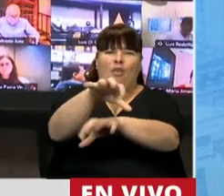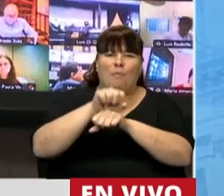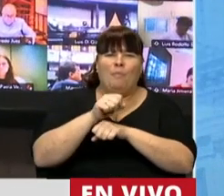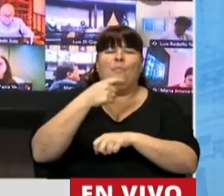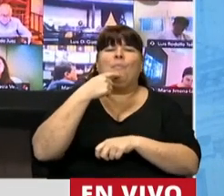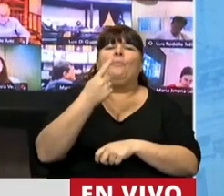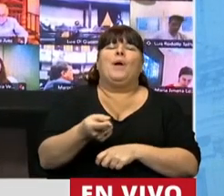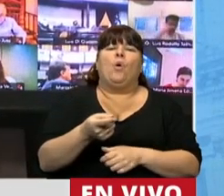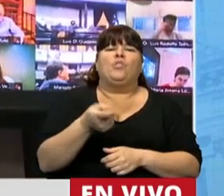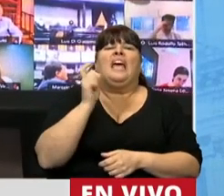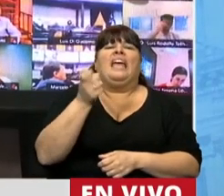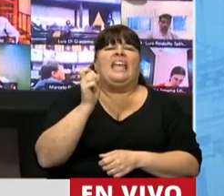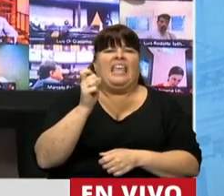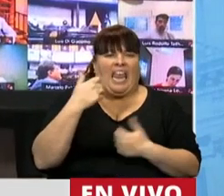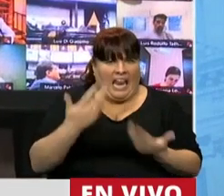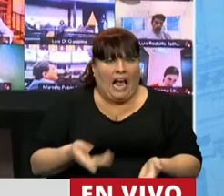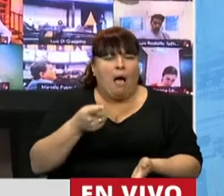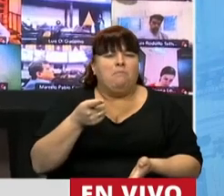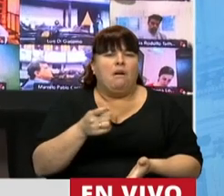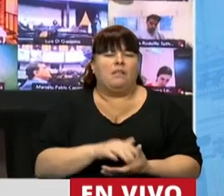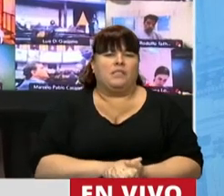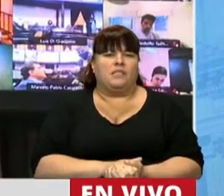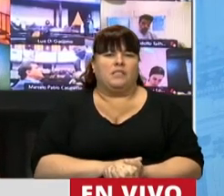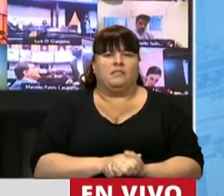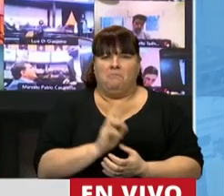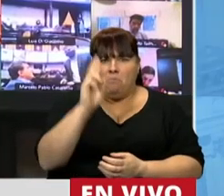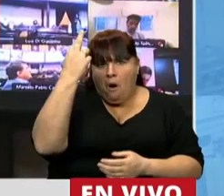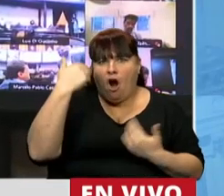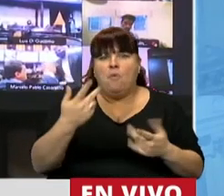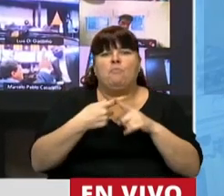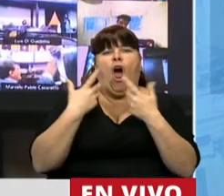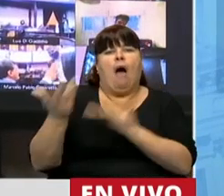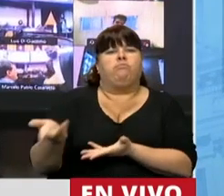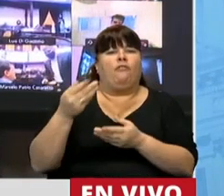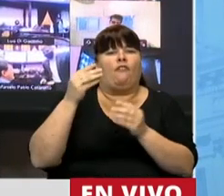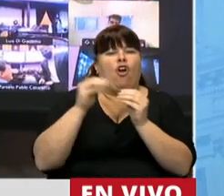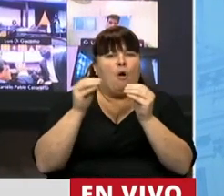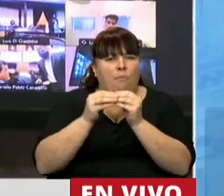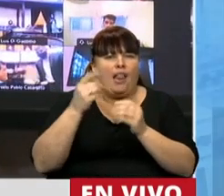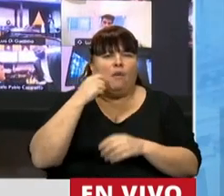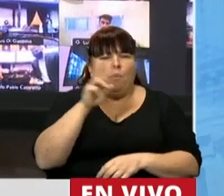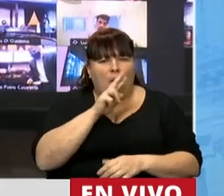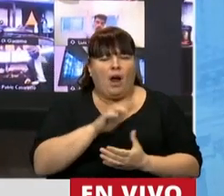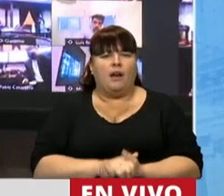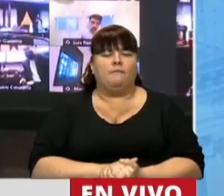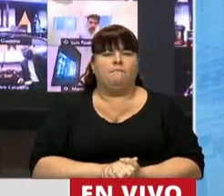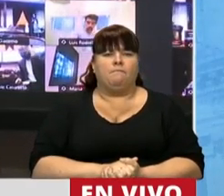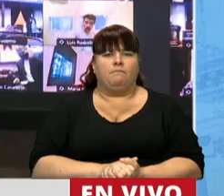preguntaron quién estaba dispuesto a dar su vida por sus compañeros y sus compañeras,